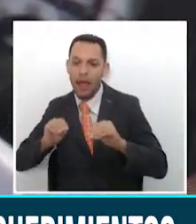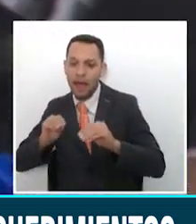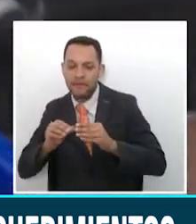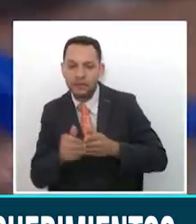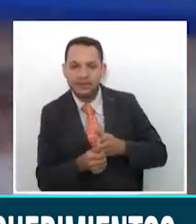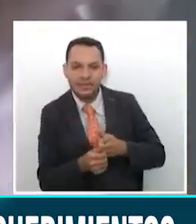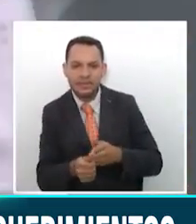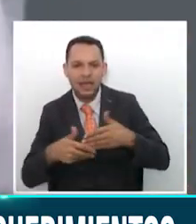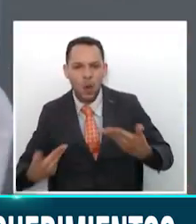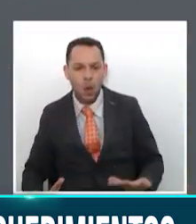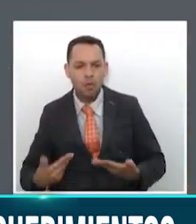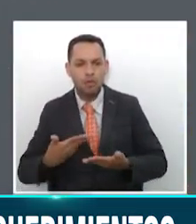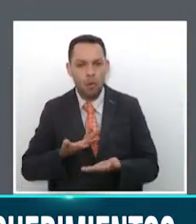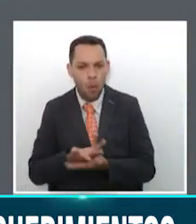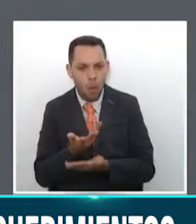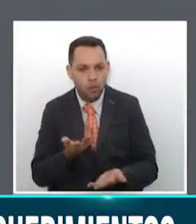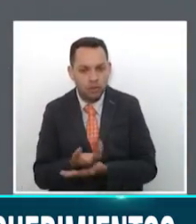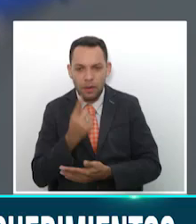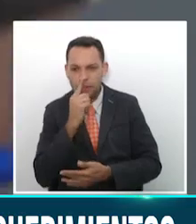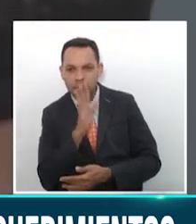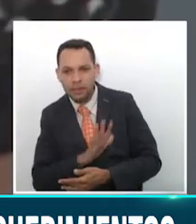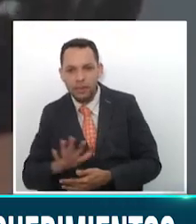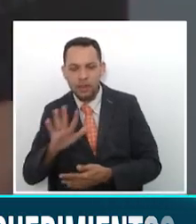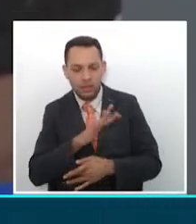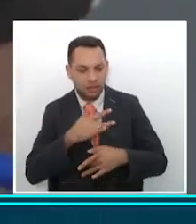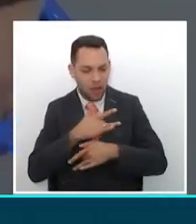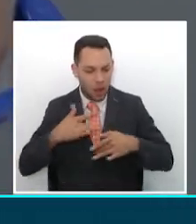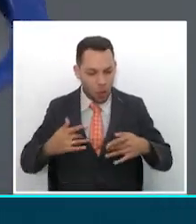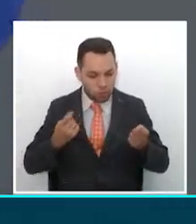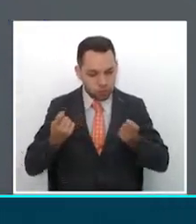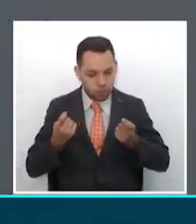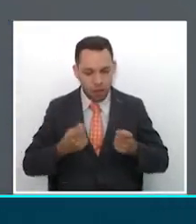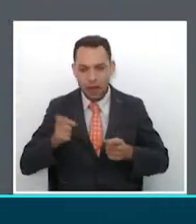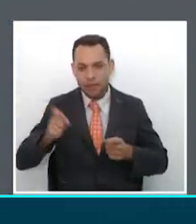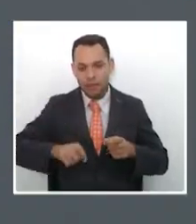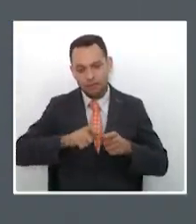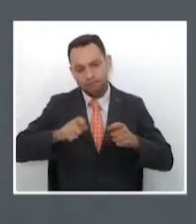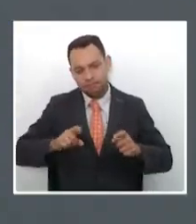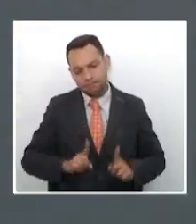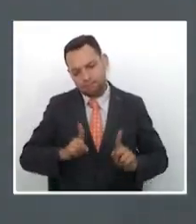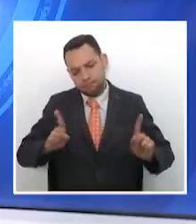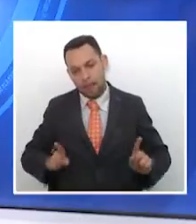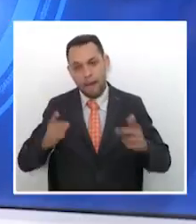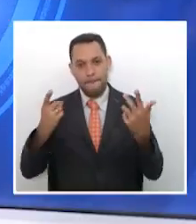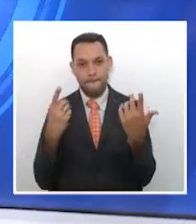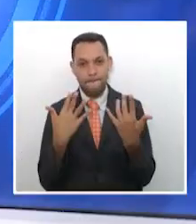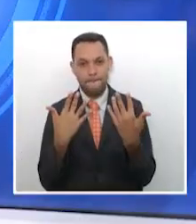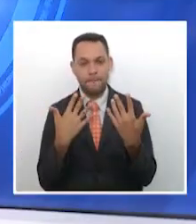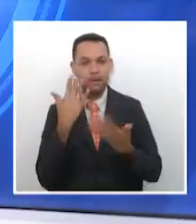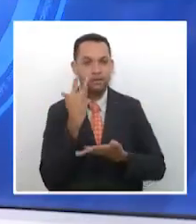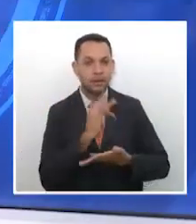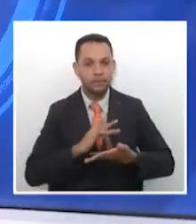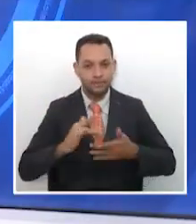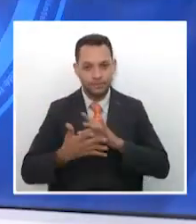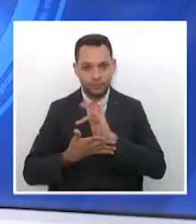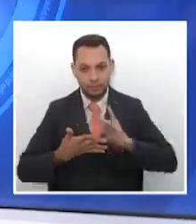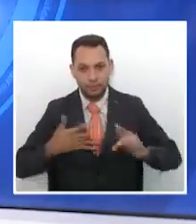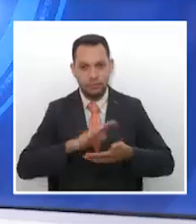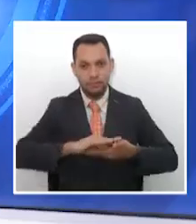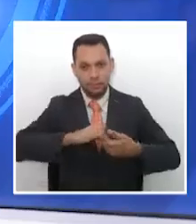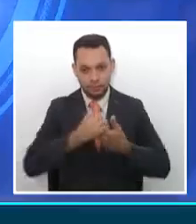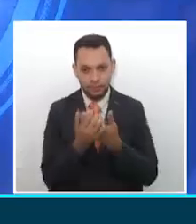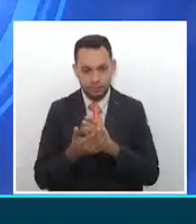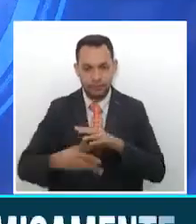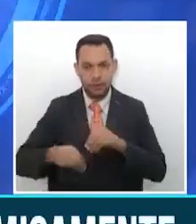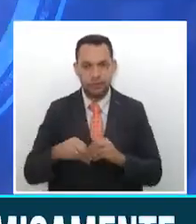usuarios sobre las recomendaciones de protección respiratoria, distanciamiento físico e higiene en las manos. 413 loteros